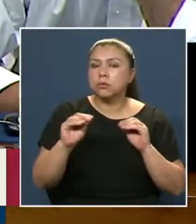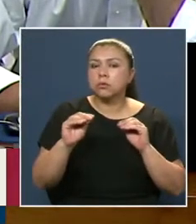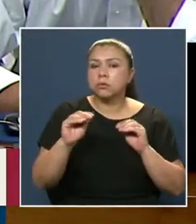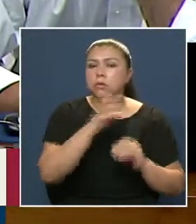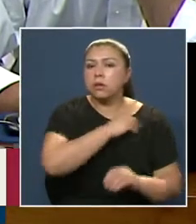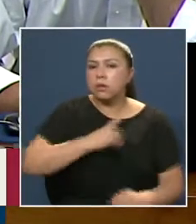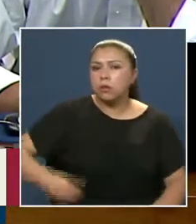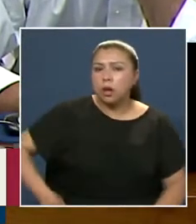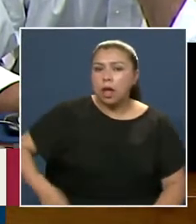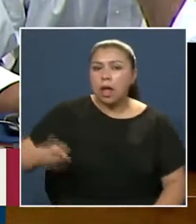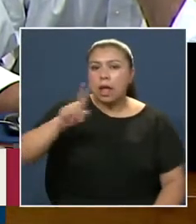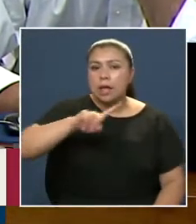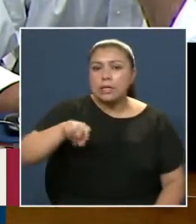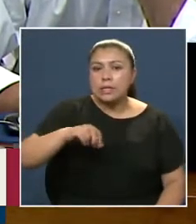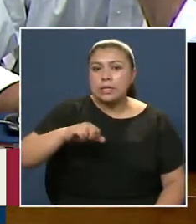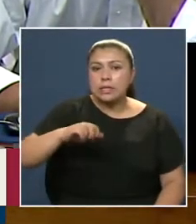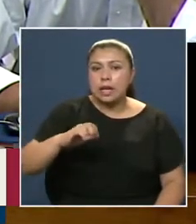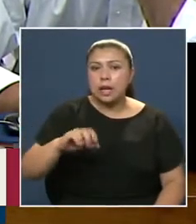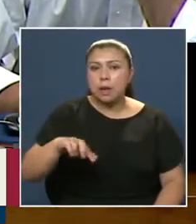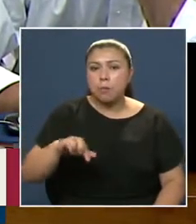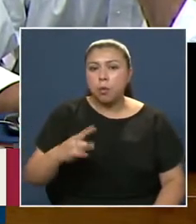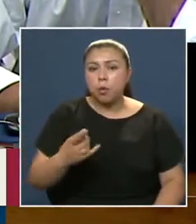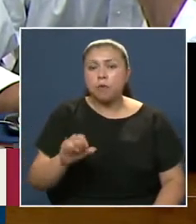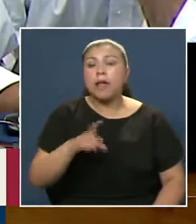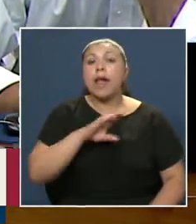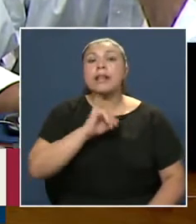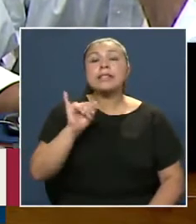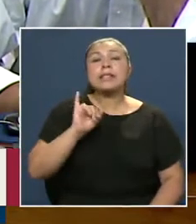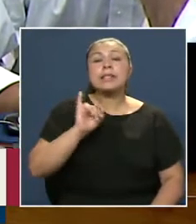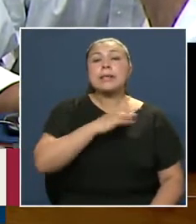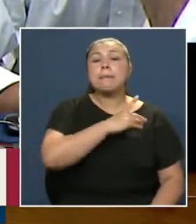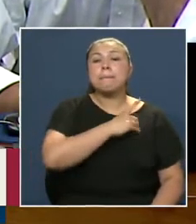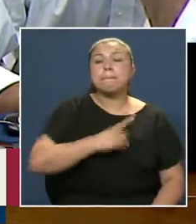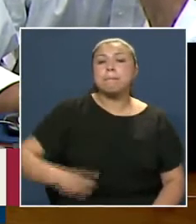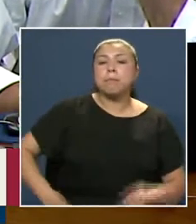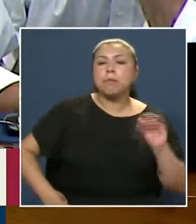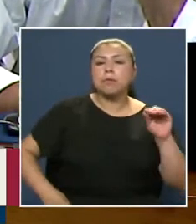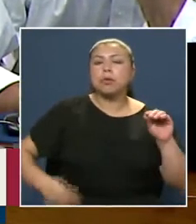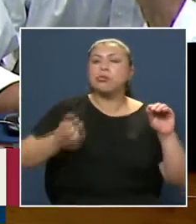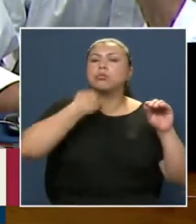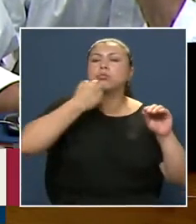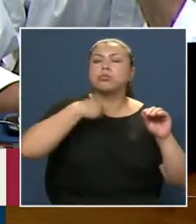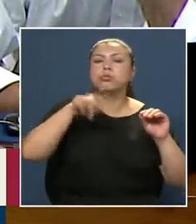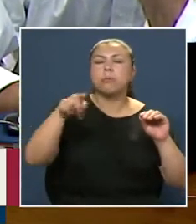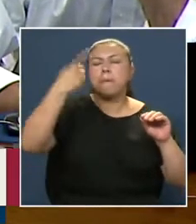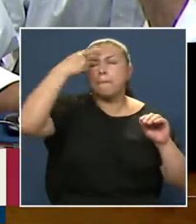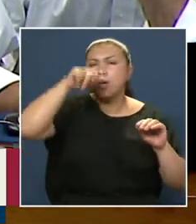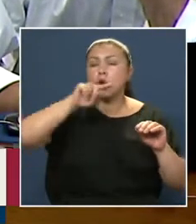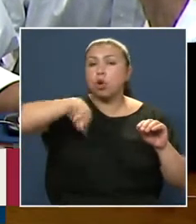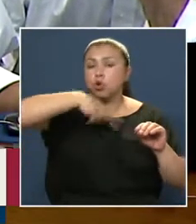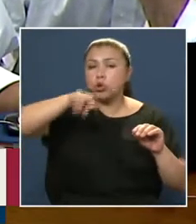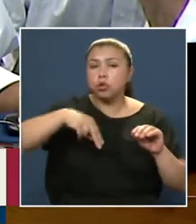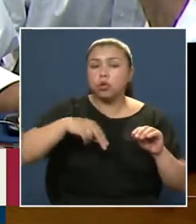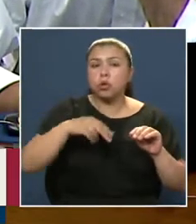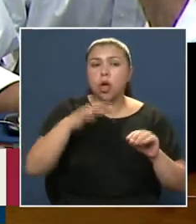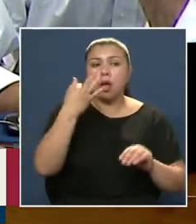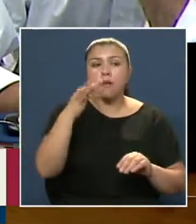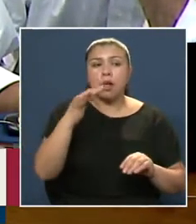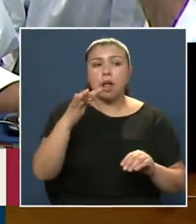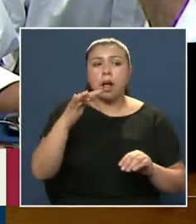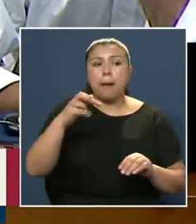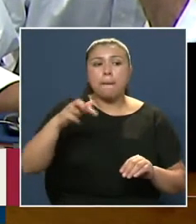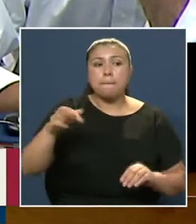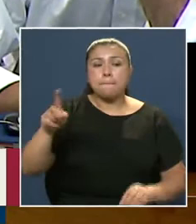Diputado Diputado Alejandra Sepulveda Tiene la palabra Presidenta Si me disculpa Yo creo que hay un error En la nota Pero nosotros tenemos La federación Con el partido